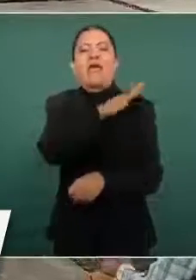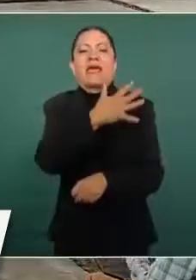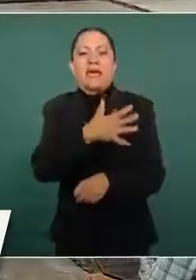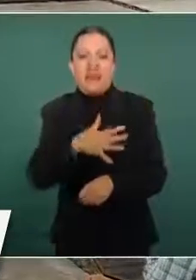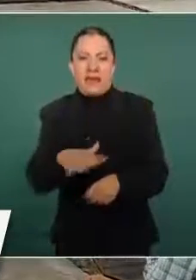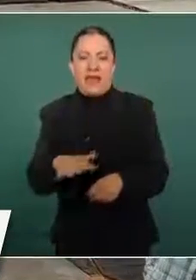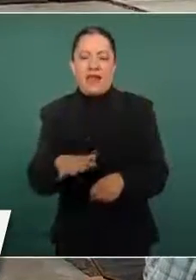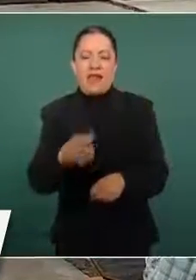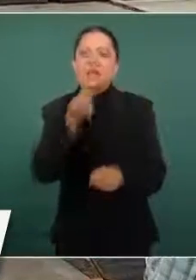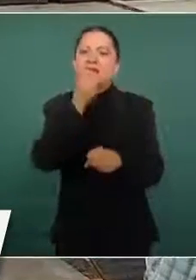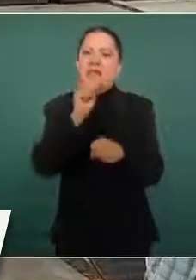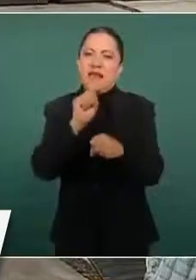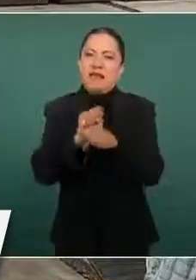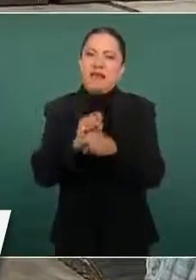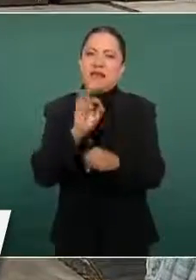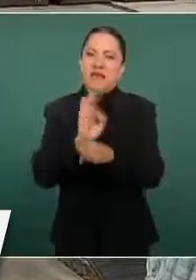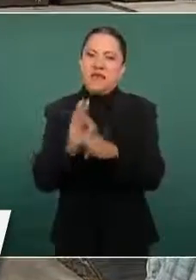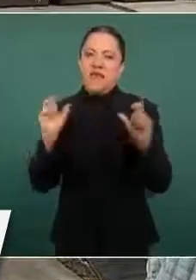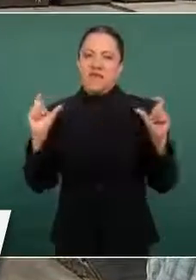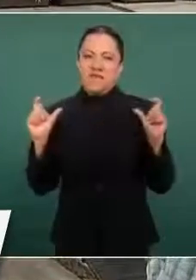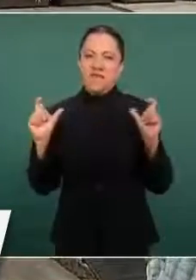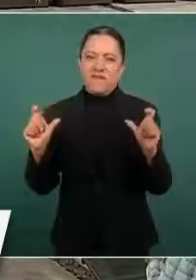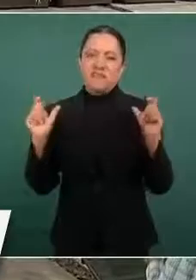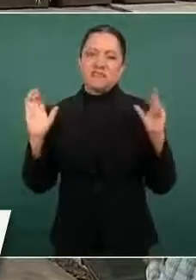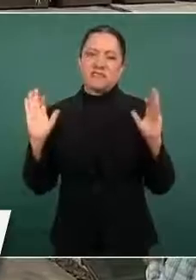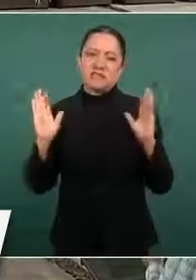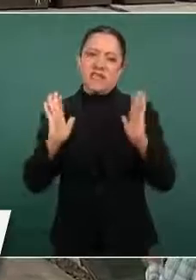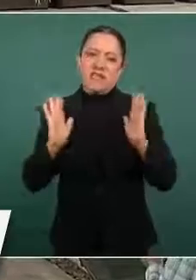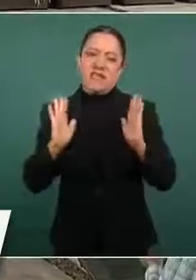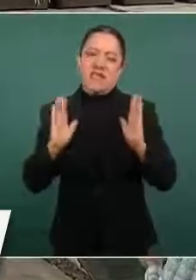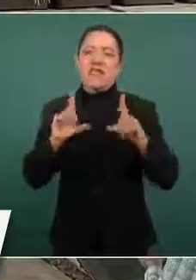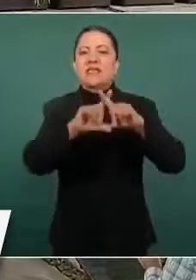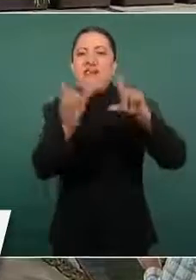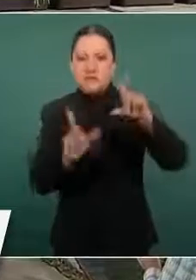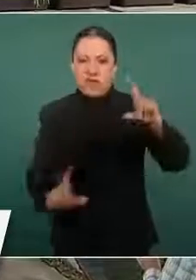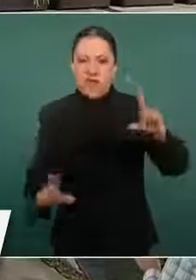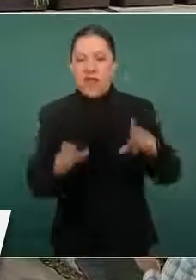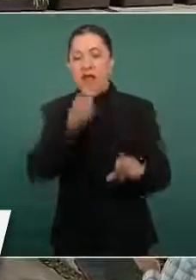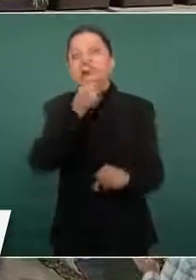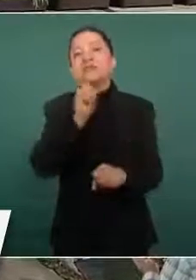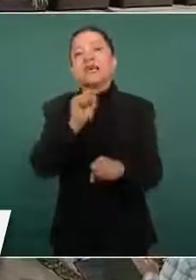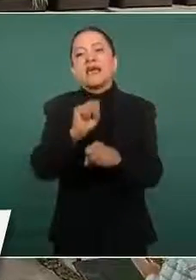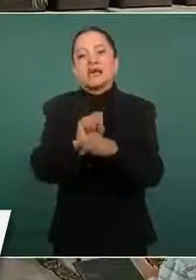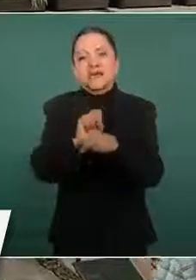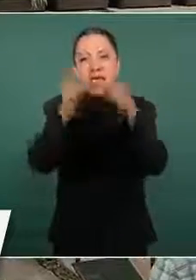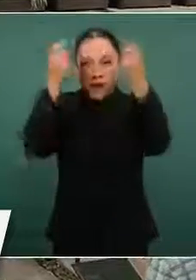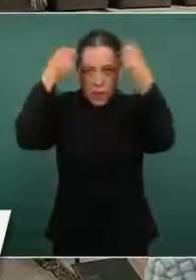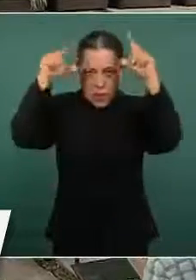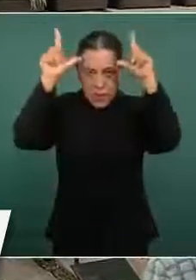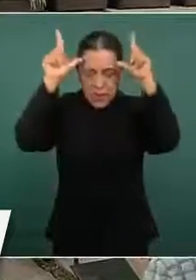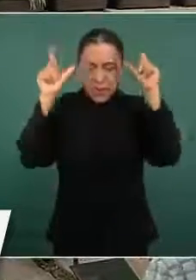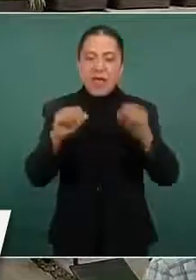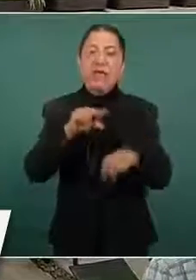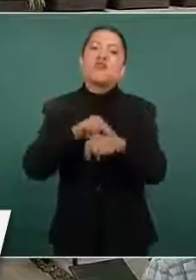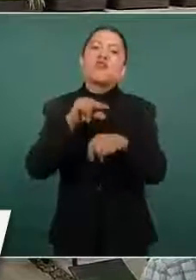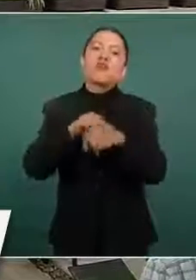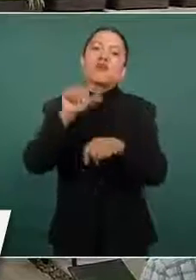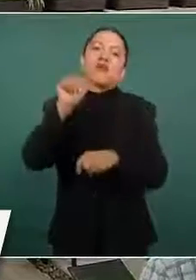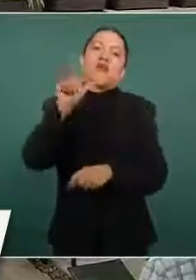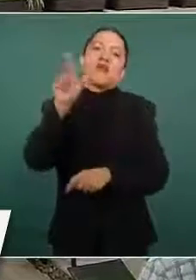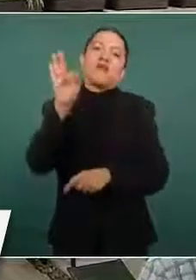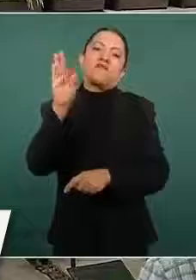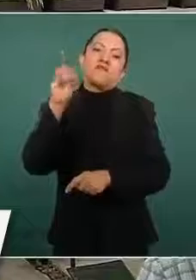secretario de la Defensa Nacional, al almirante José Rafael Ojeda Durán, secretario de la Marina, al doctor Alfonso Durazo